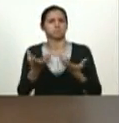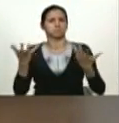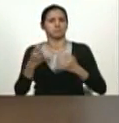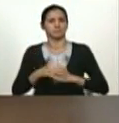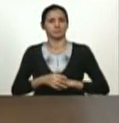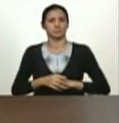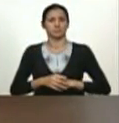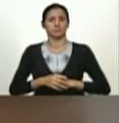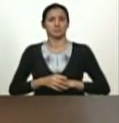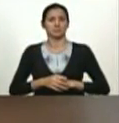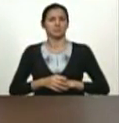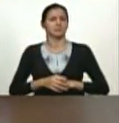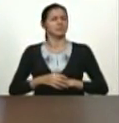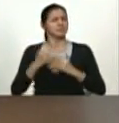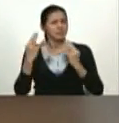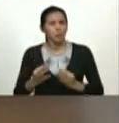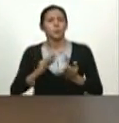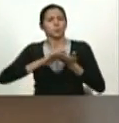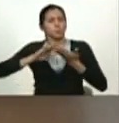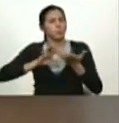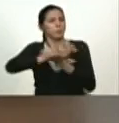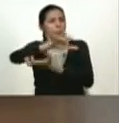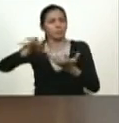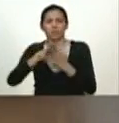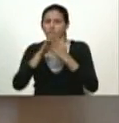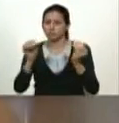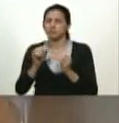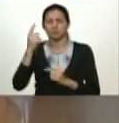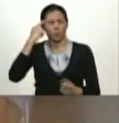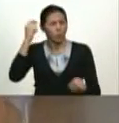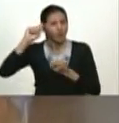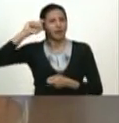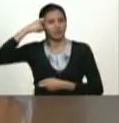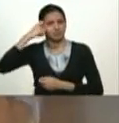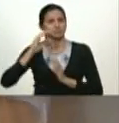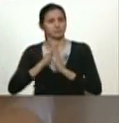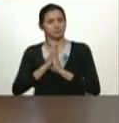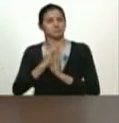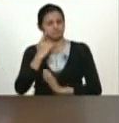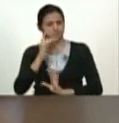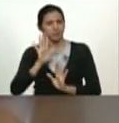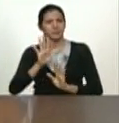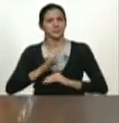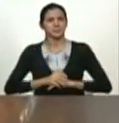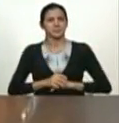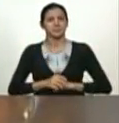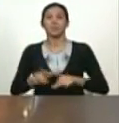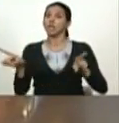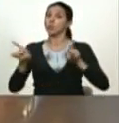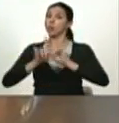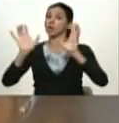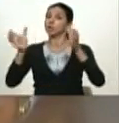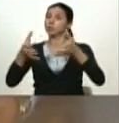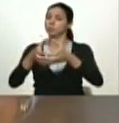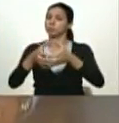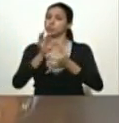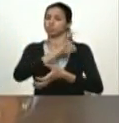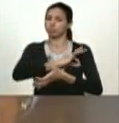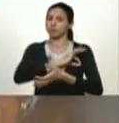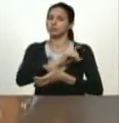saldremos de estas dificultades ustedes verán anótenlo ustedes verán igualmente en el equipo social